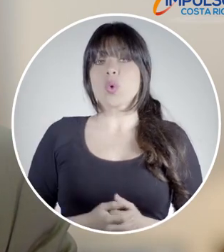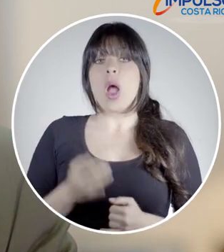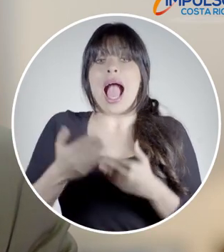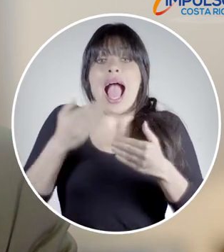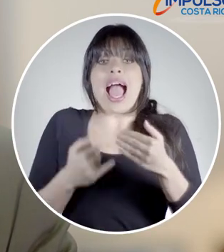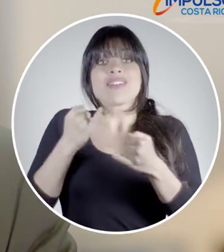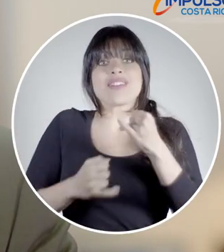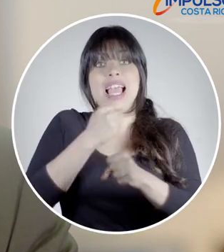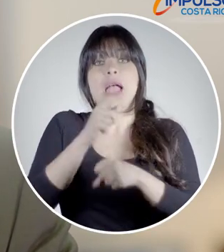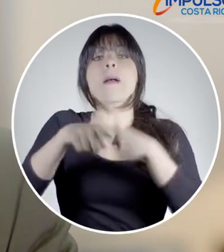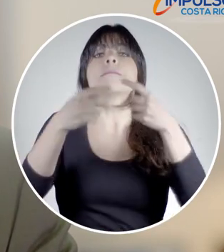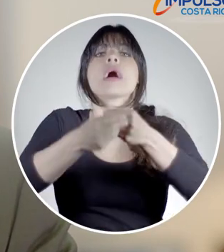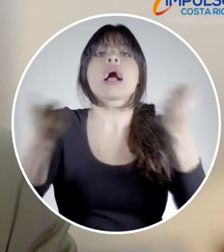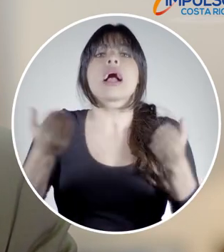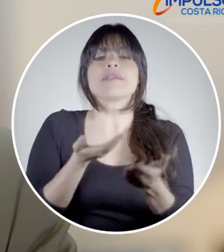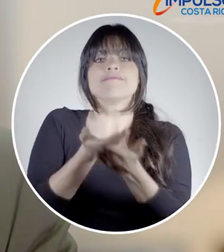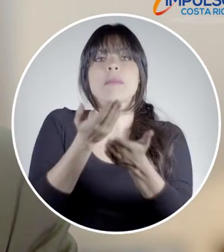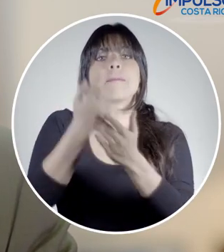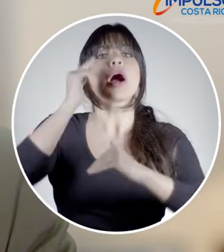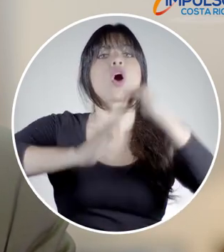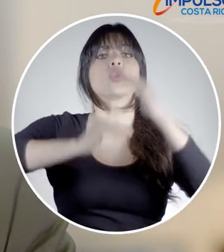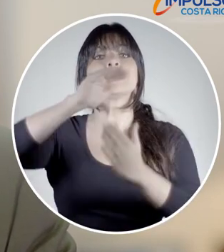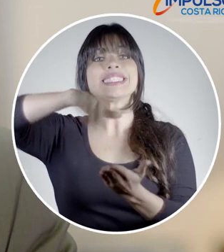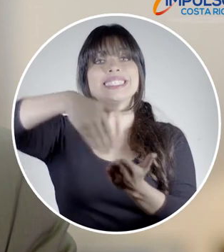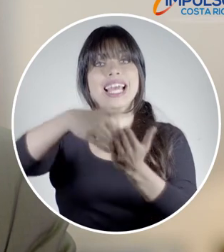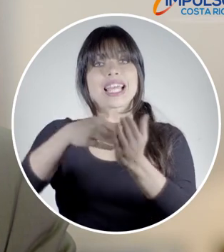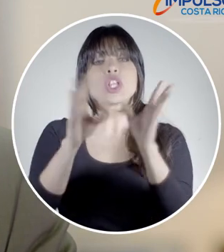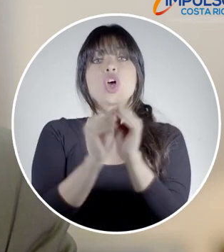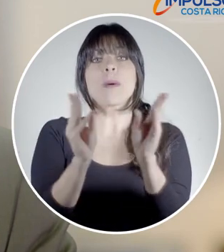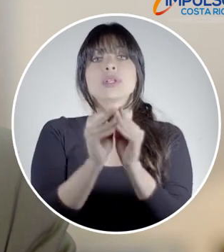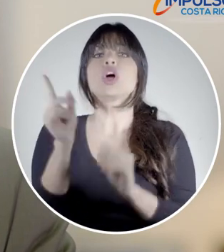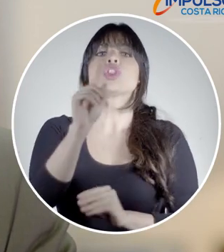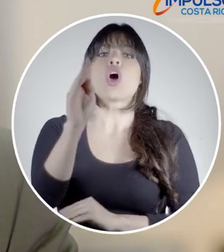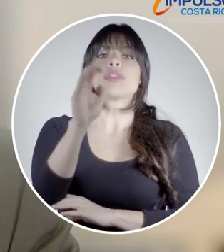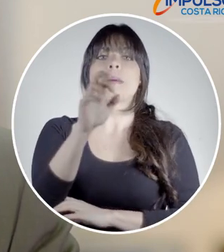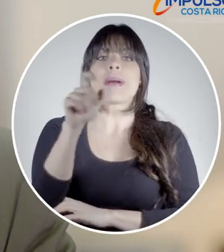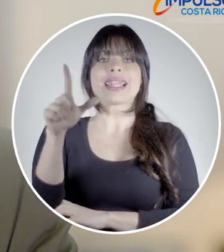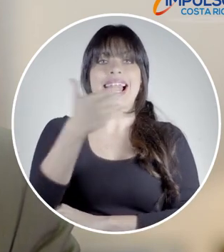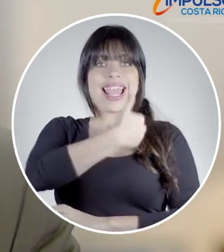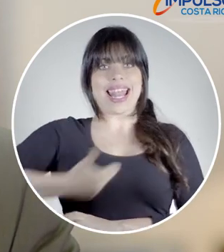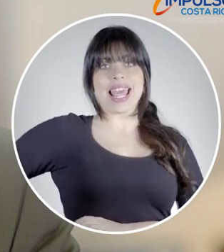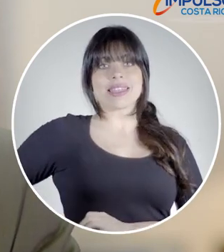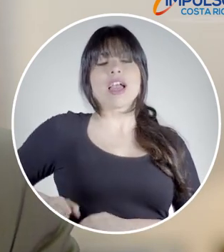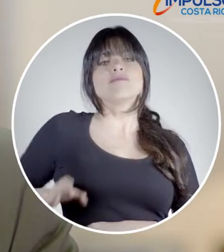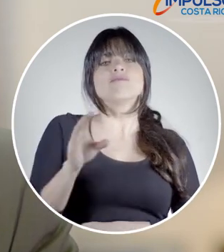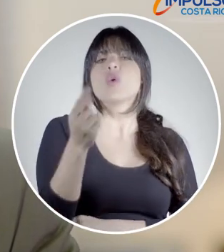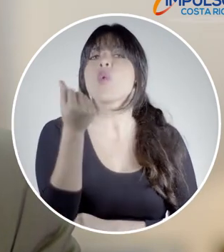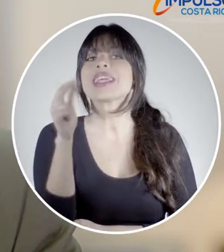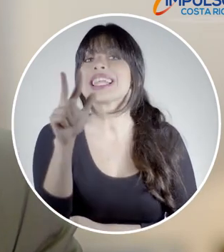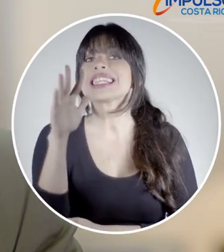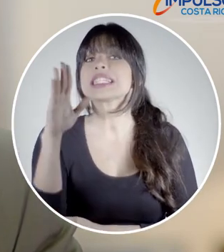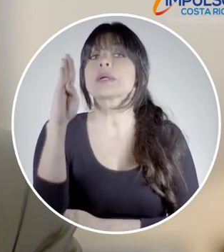fin de año saldrá la licitación para construir un centro de convenciones en Barreal de Heredia con una inversión de 35